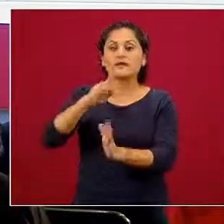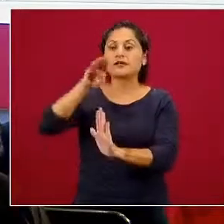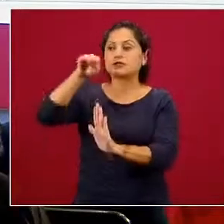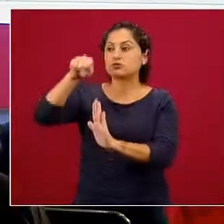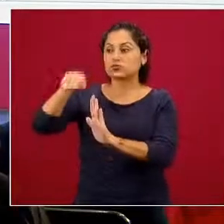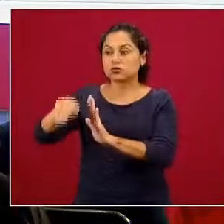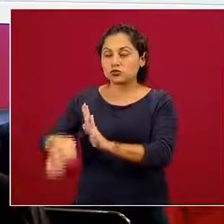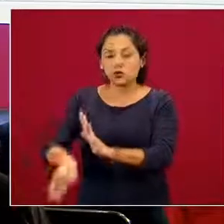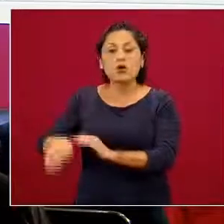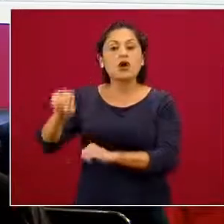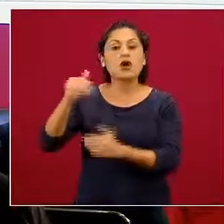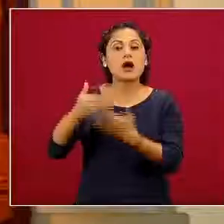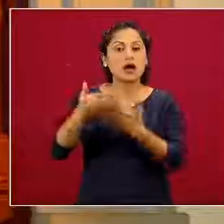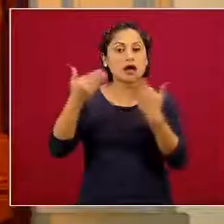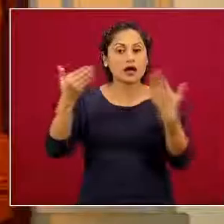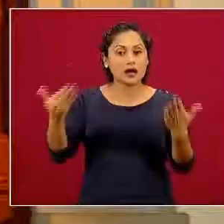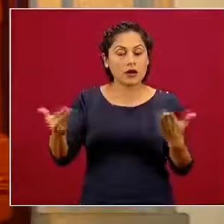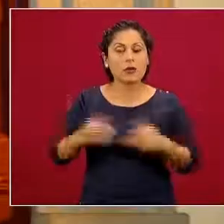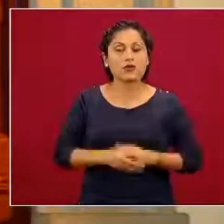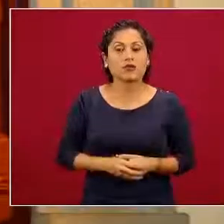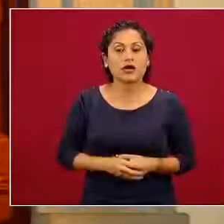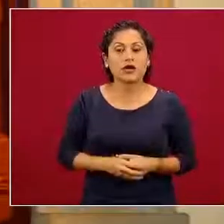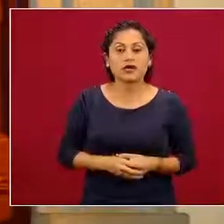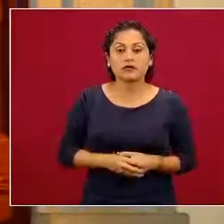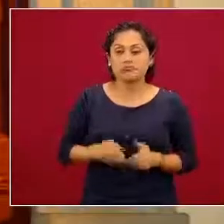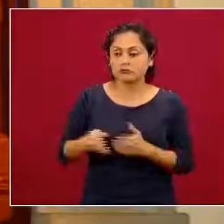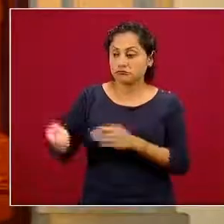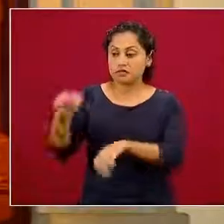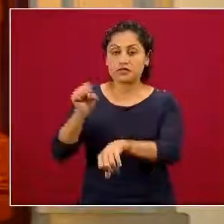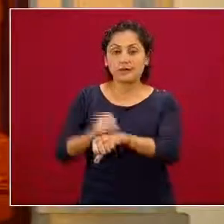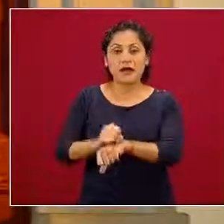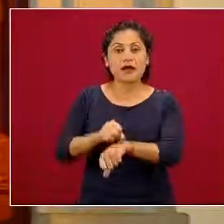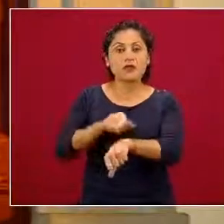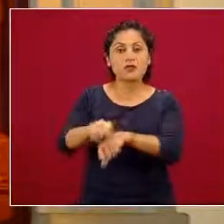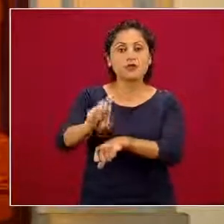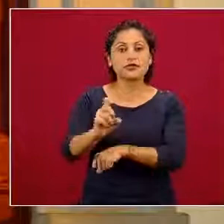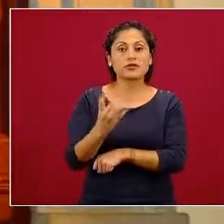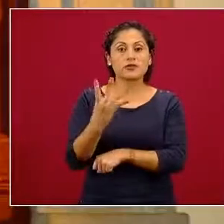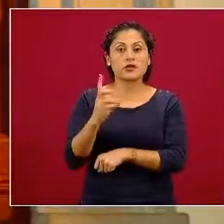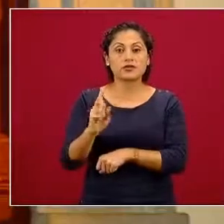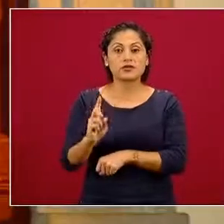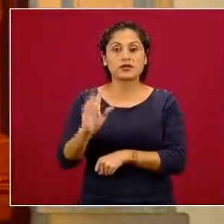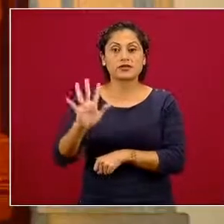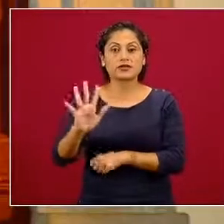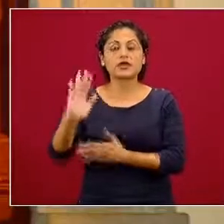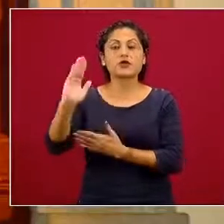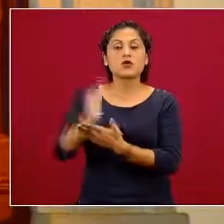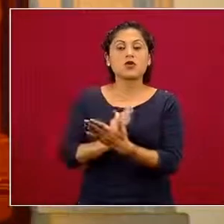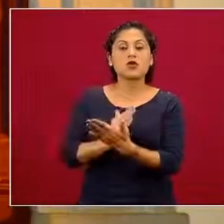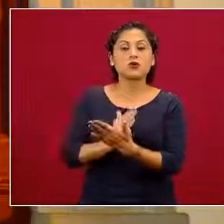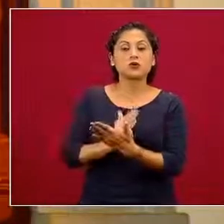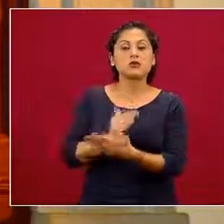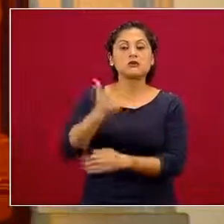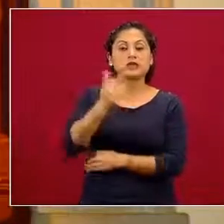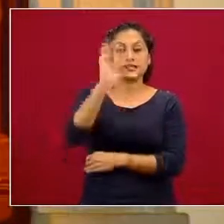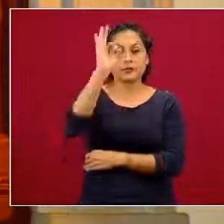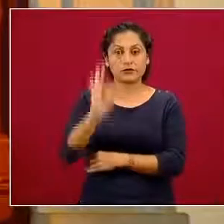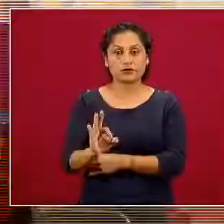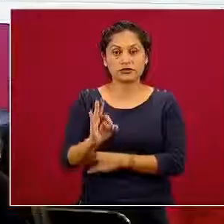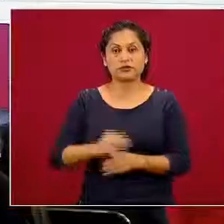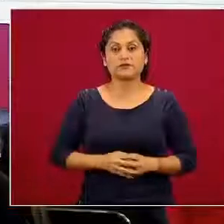que para el día de hoy y para esas dos últimas semanas, 34-35, es ahora de un menos 7%,